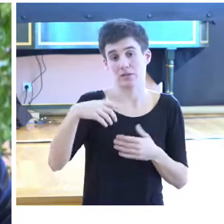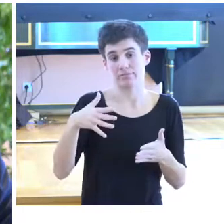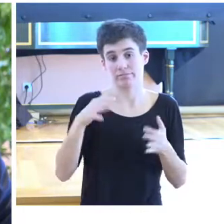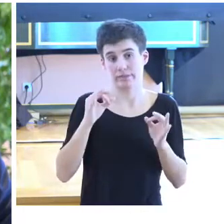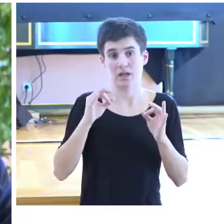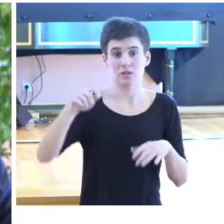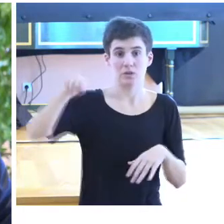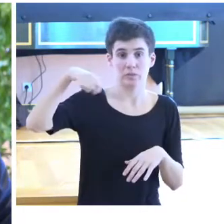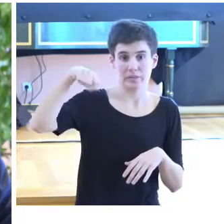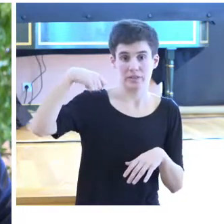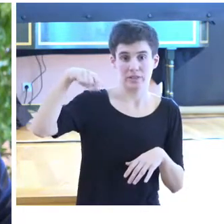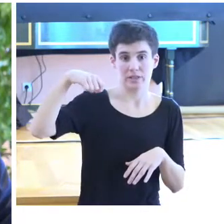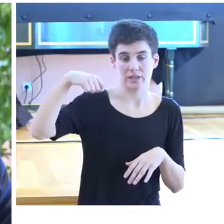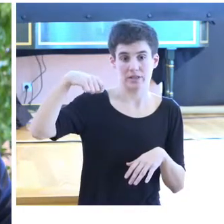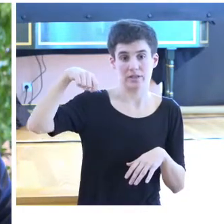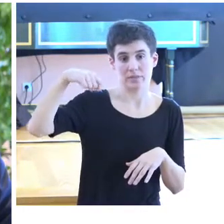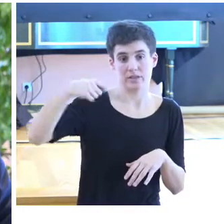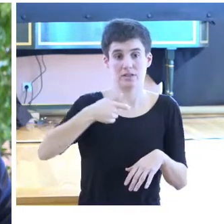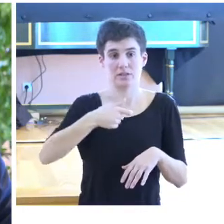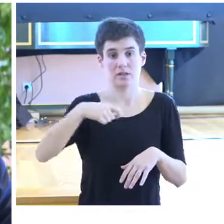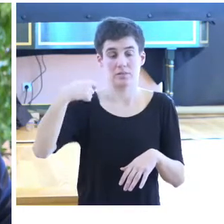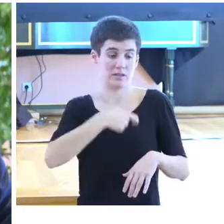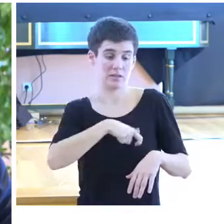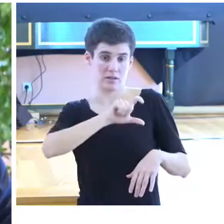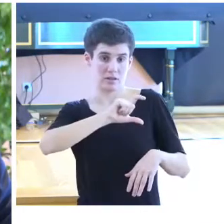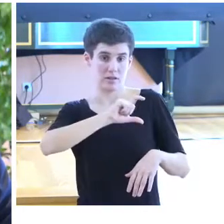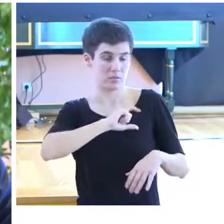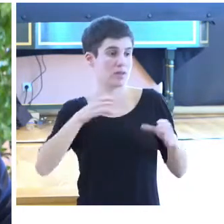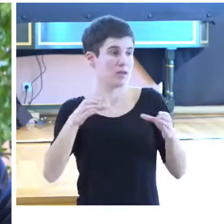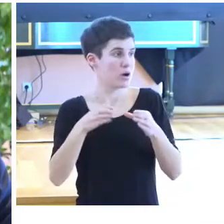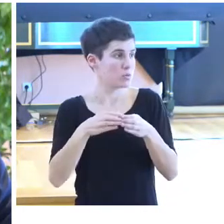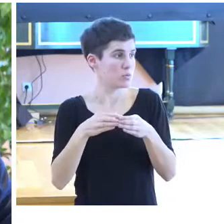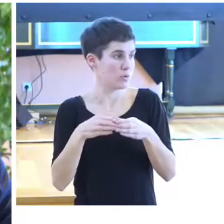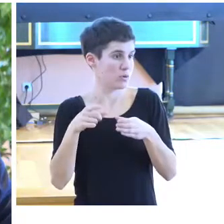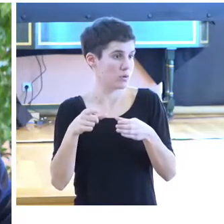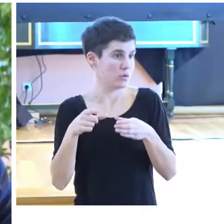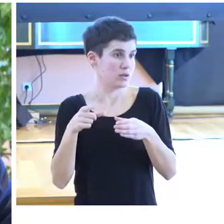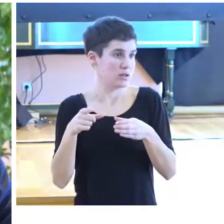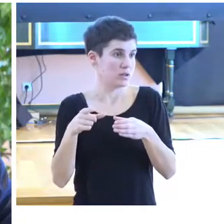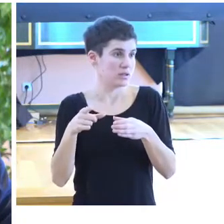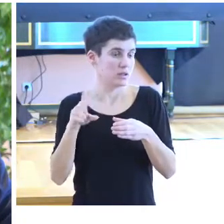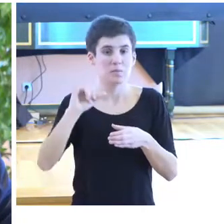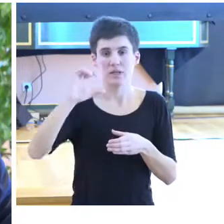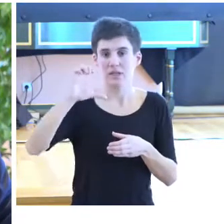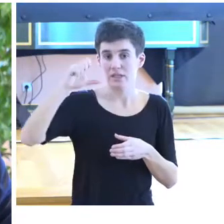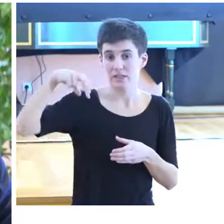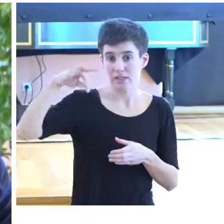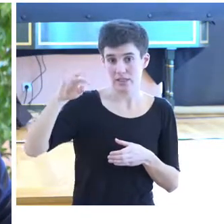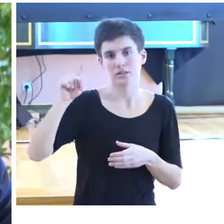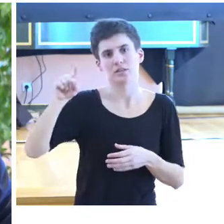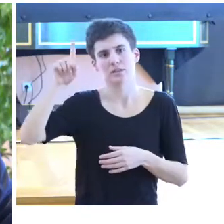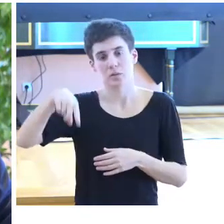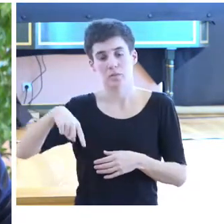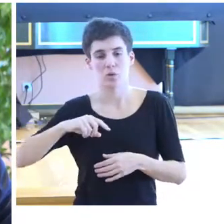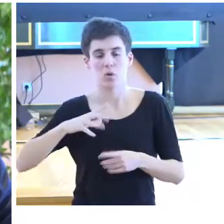Asociación por la Integración Laboral de los Policías Locales, Vicenç Flores, que también es una persona que ha sido discriminada por